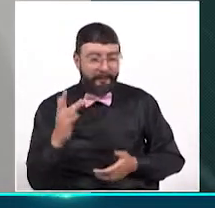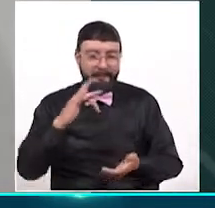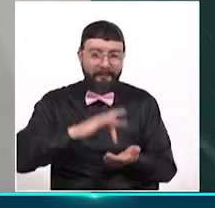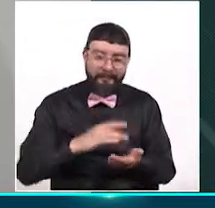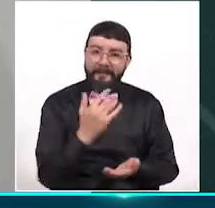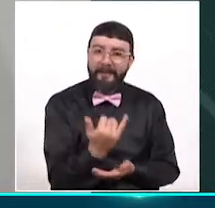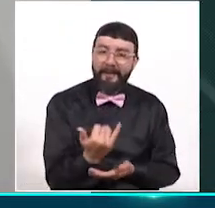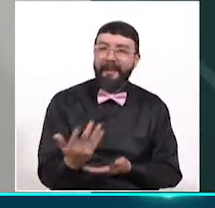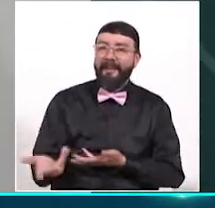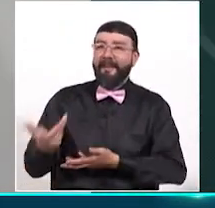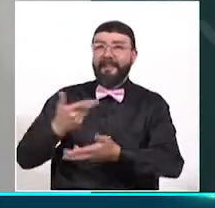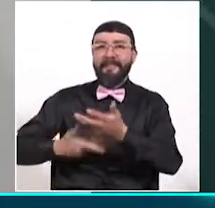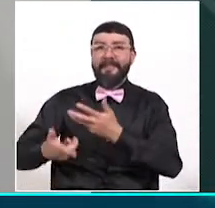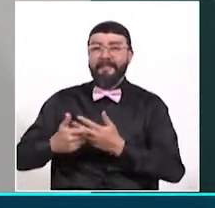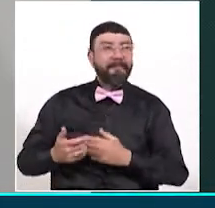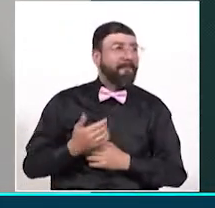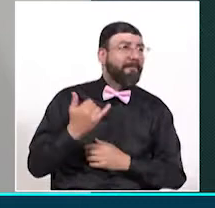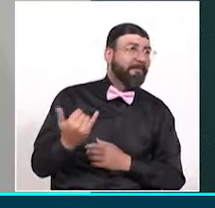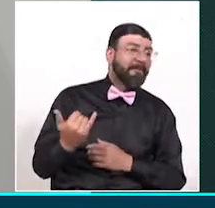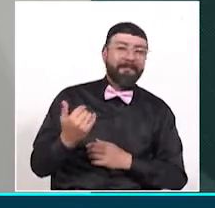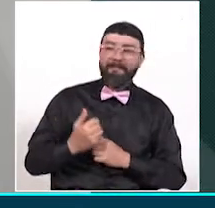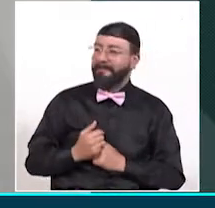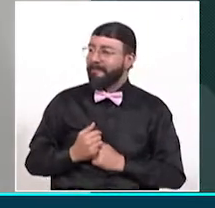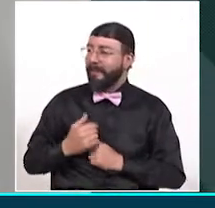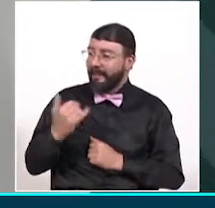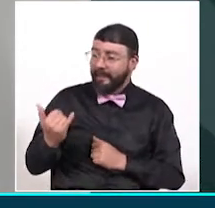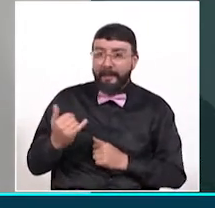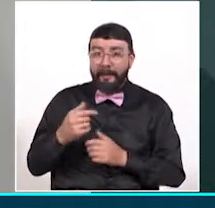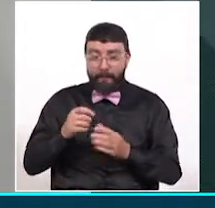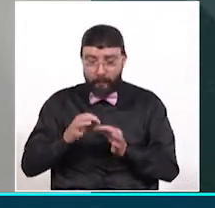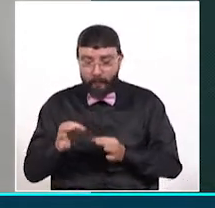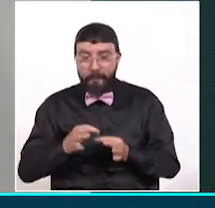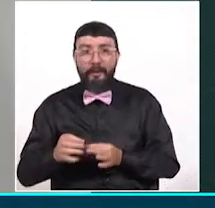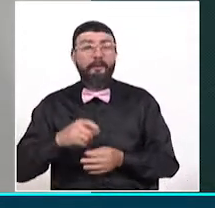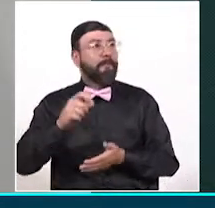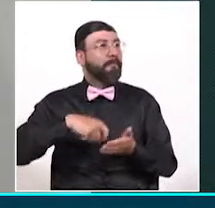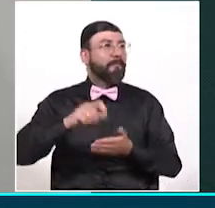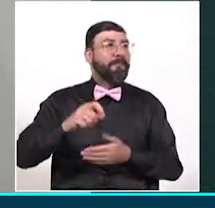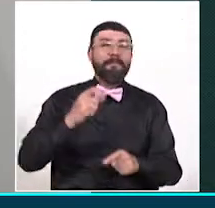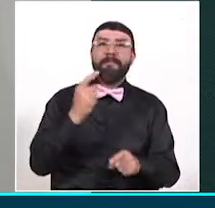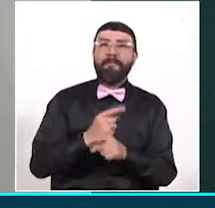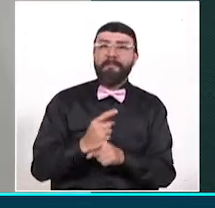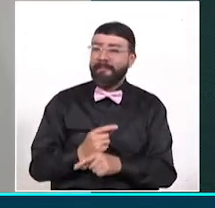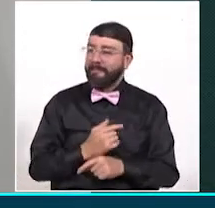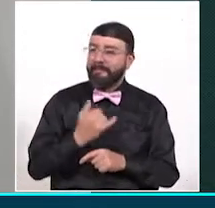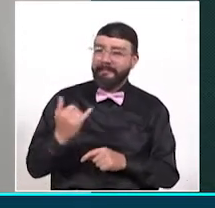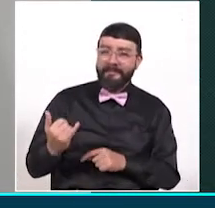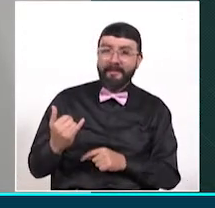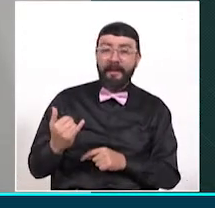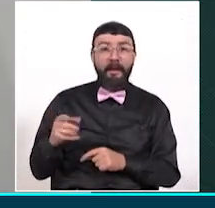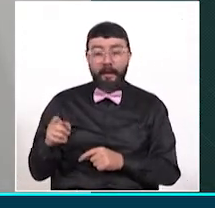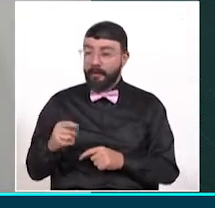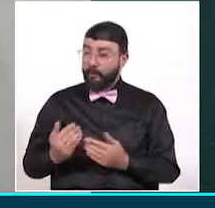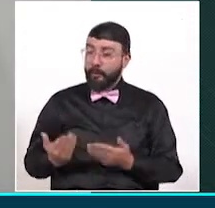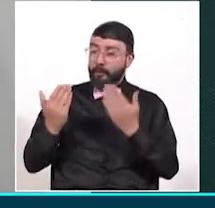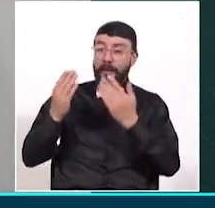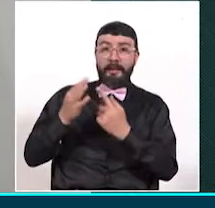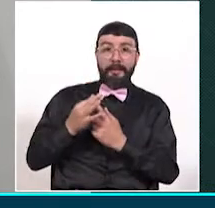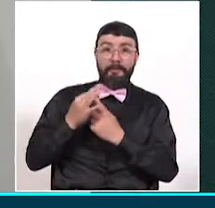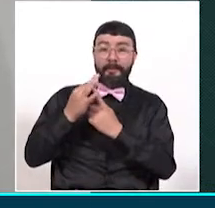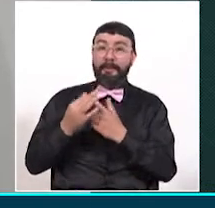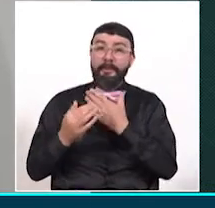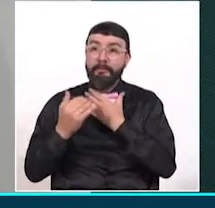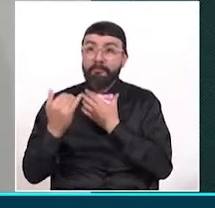reestructuración. Somos conscientes que este municipio acaba de aprobar un estatuto tributario que tiene precisamente unas bondades especiales alrededor